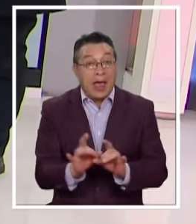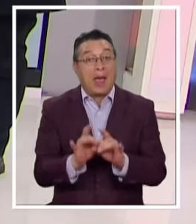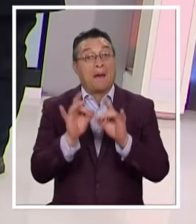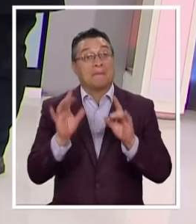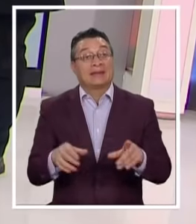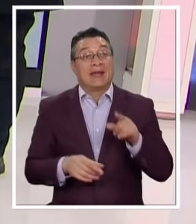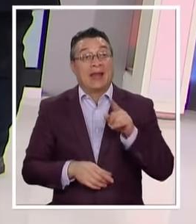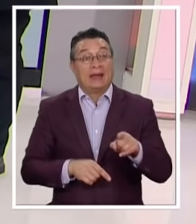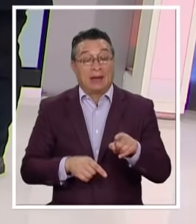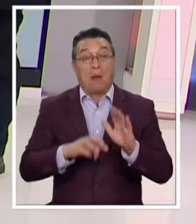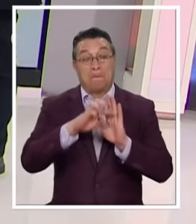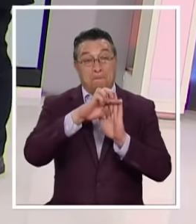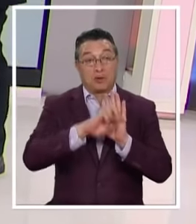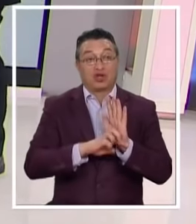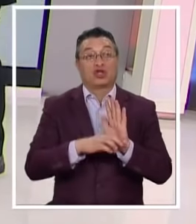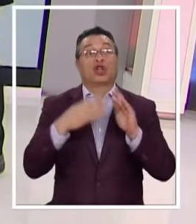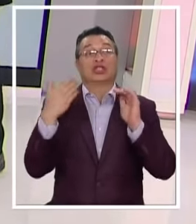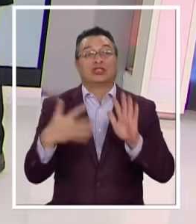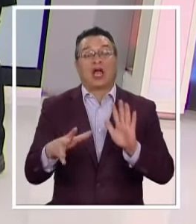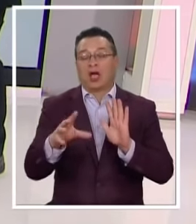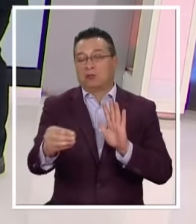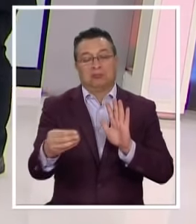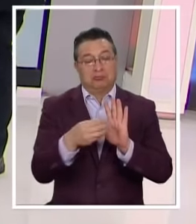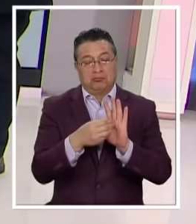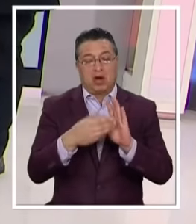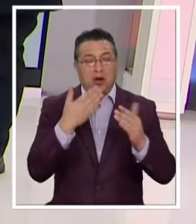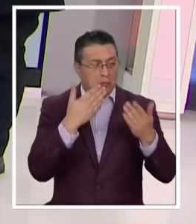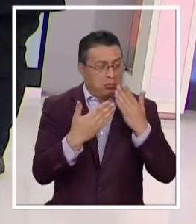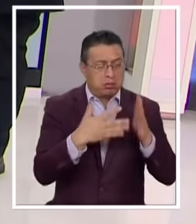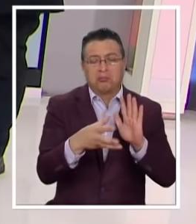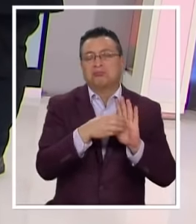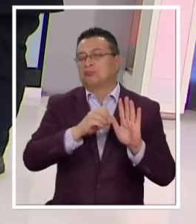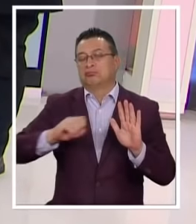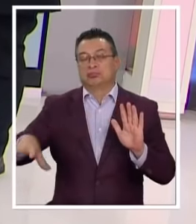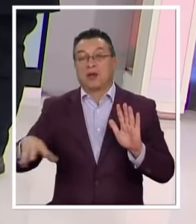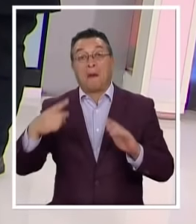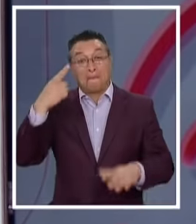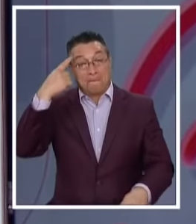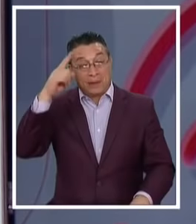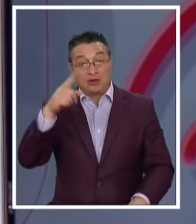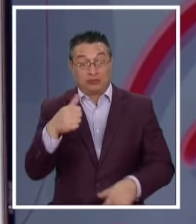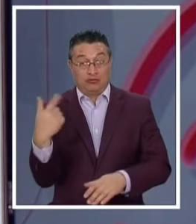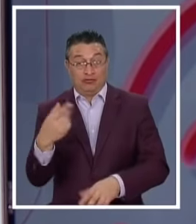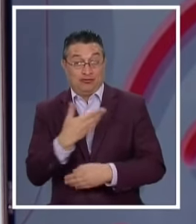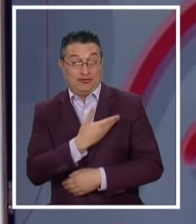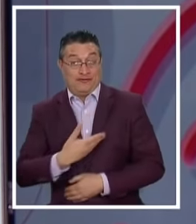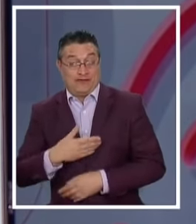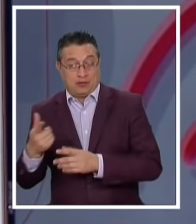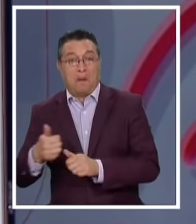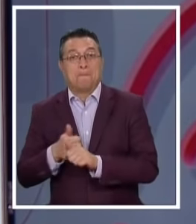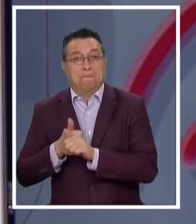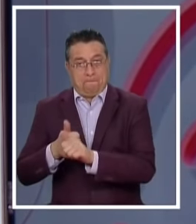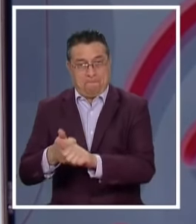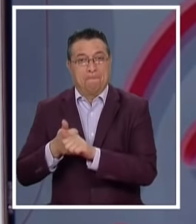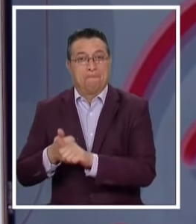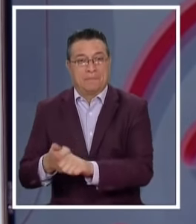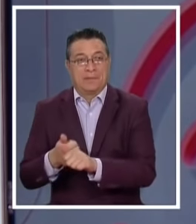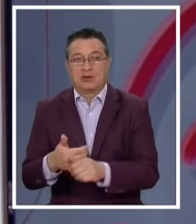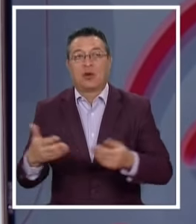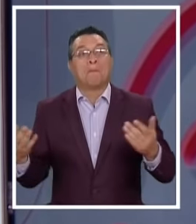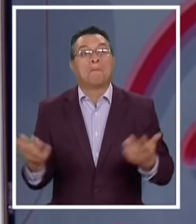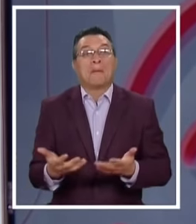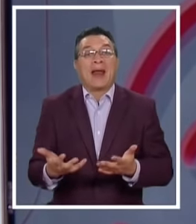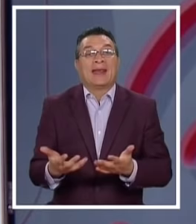Que este proyecto Ya se había sacado De conversaciones Sin embargo En el oficialismo Están presionando Precisamente